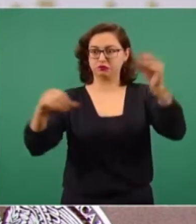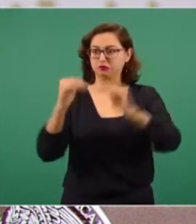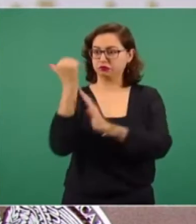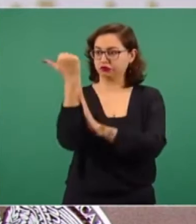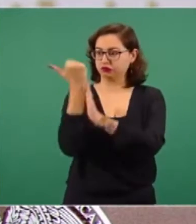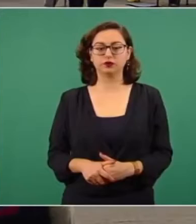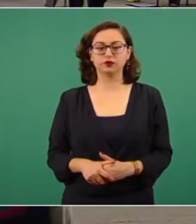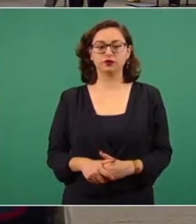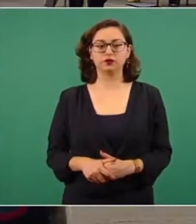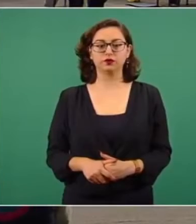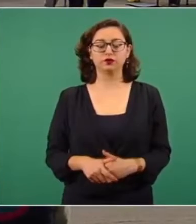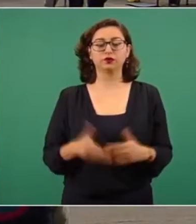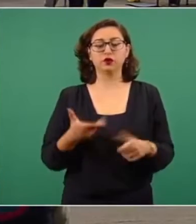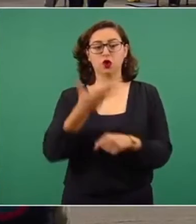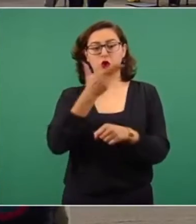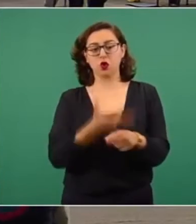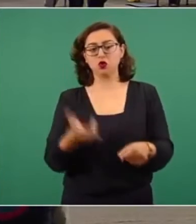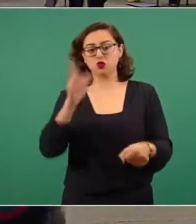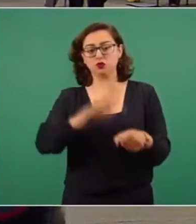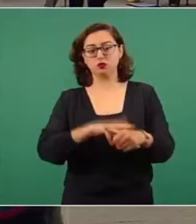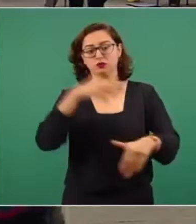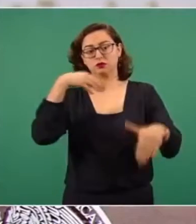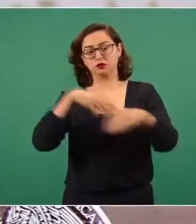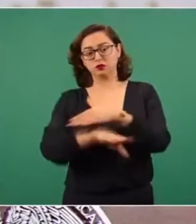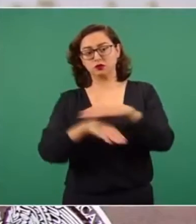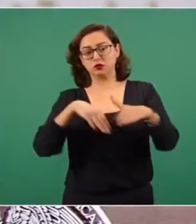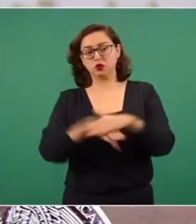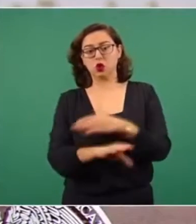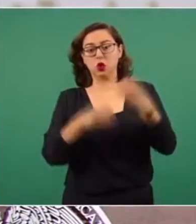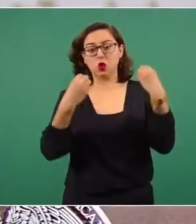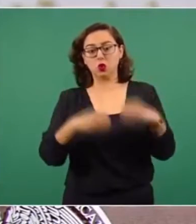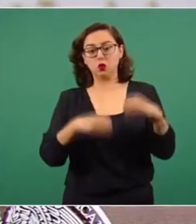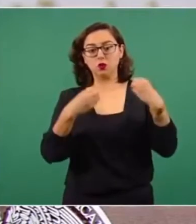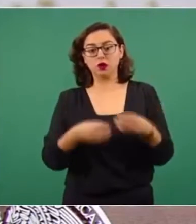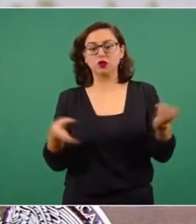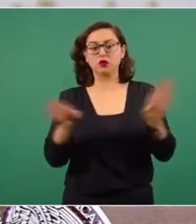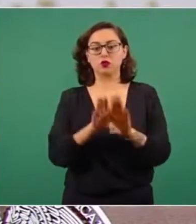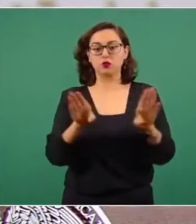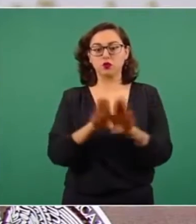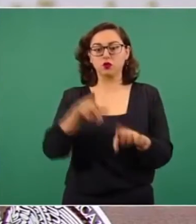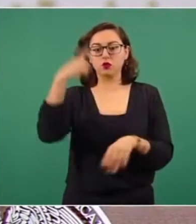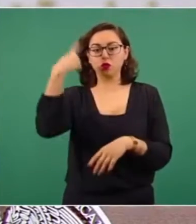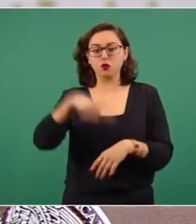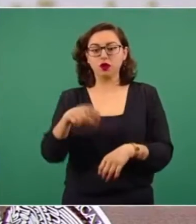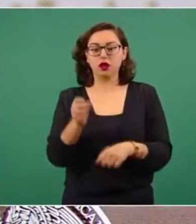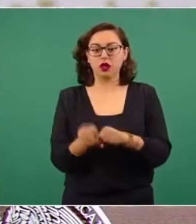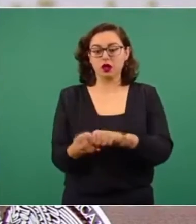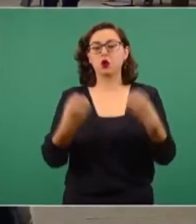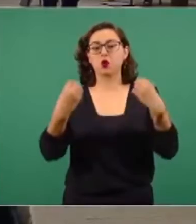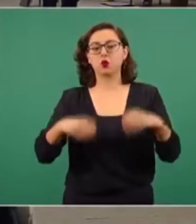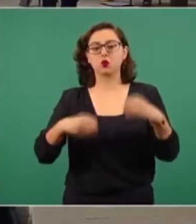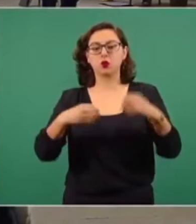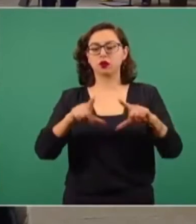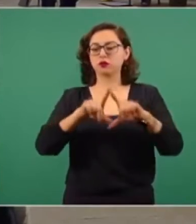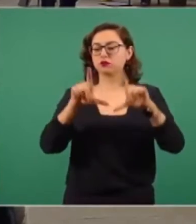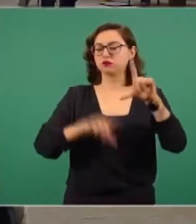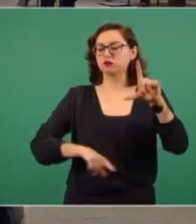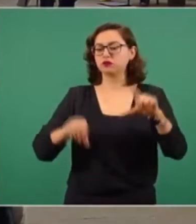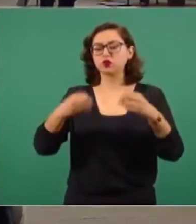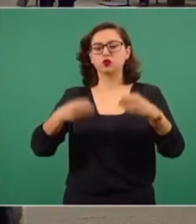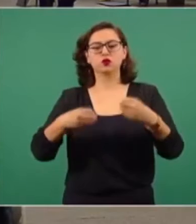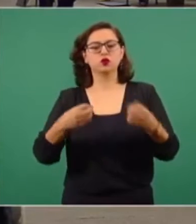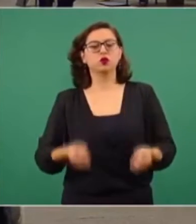Campeche, el primer estado de la República que alcanzó el estatus verde y en el que a la fecha se han vacunado más de 22 mil docentes.